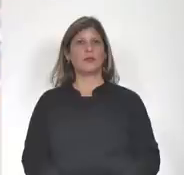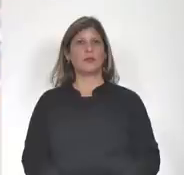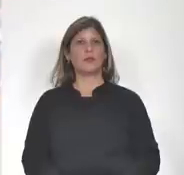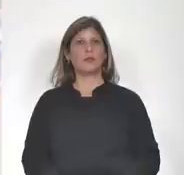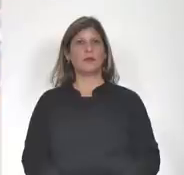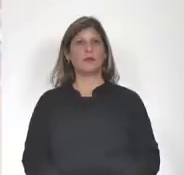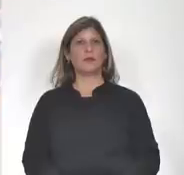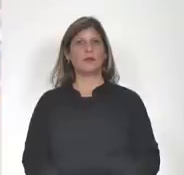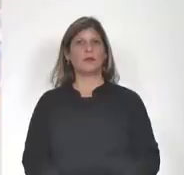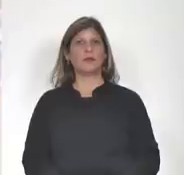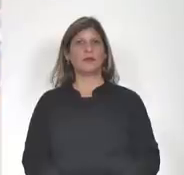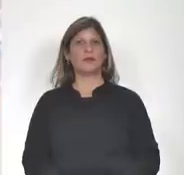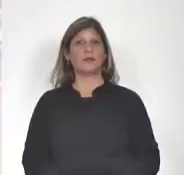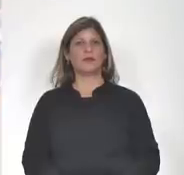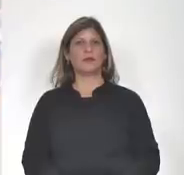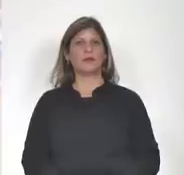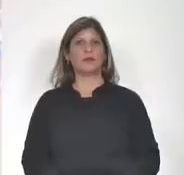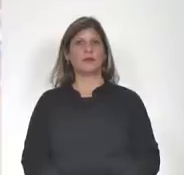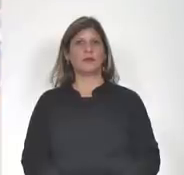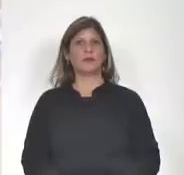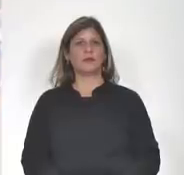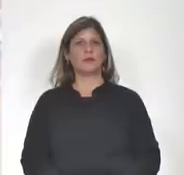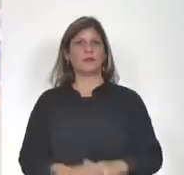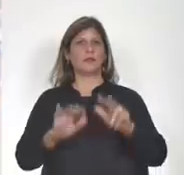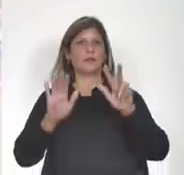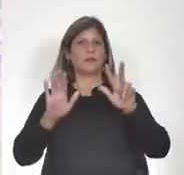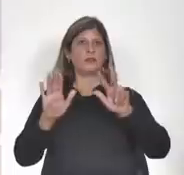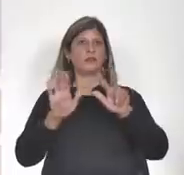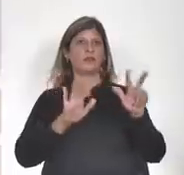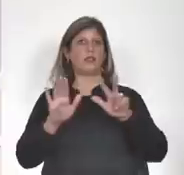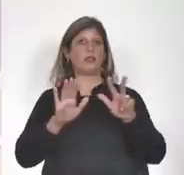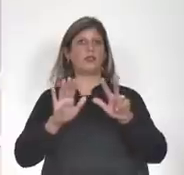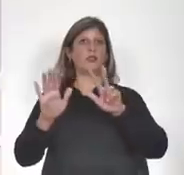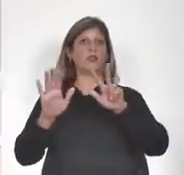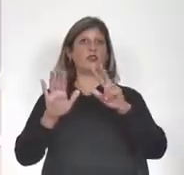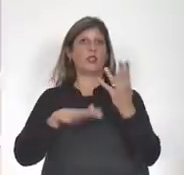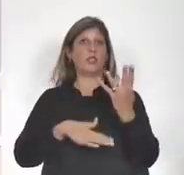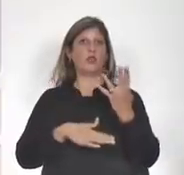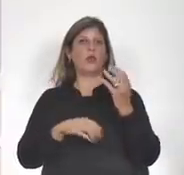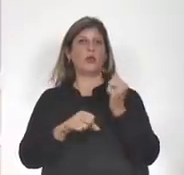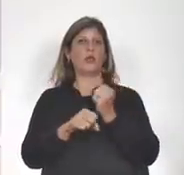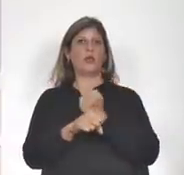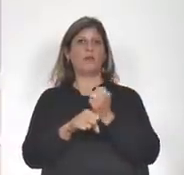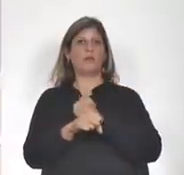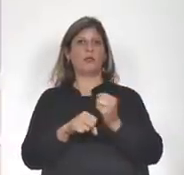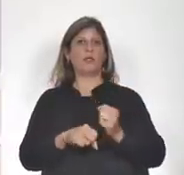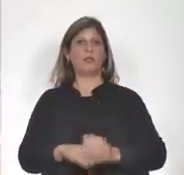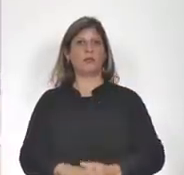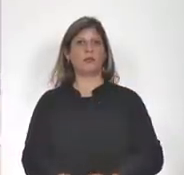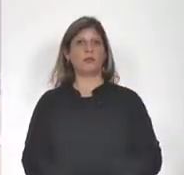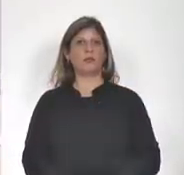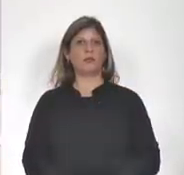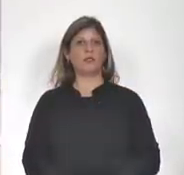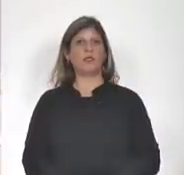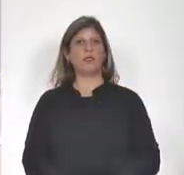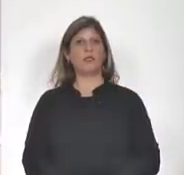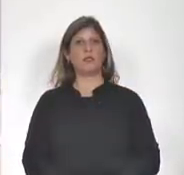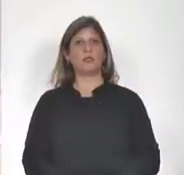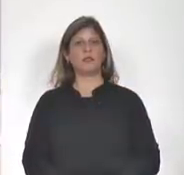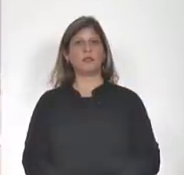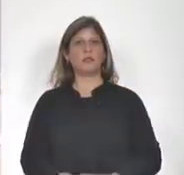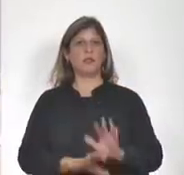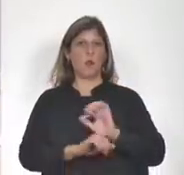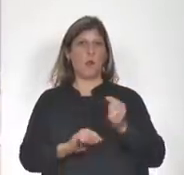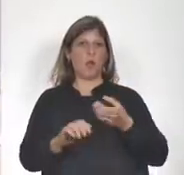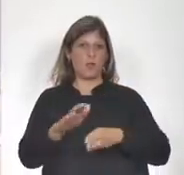88 en 89. 88 en 89, afirmativo, afirmativo, pueden